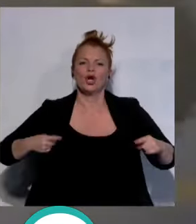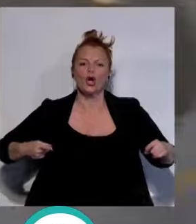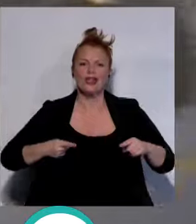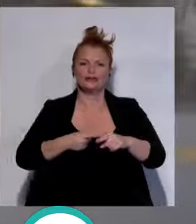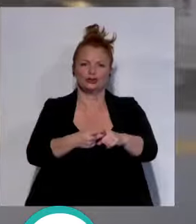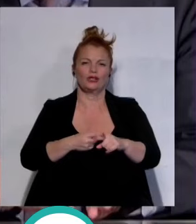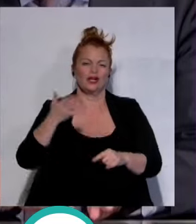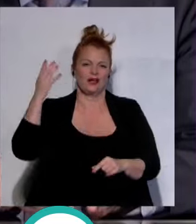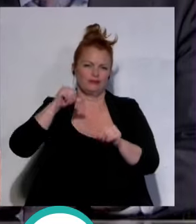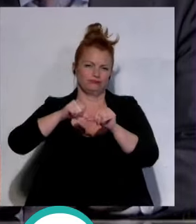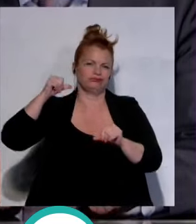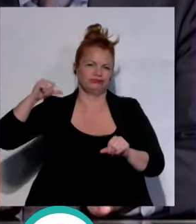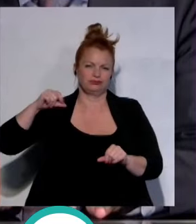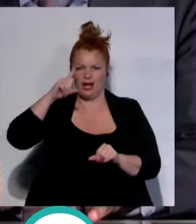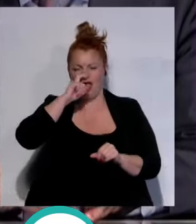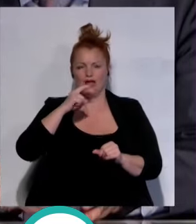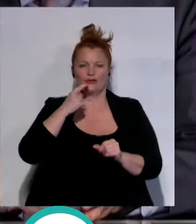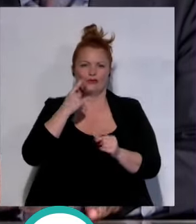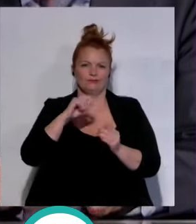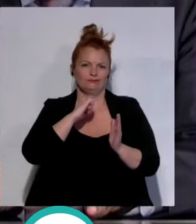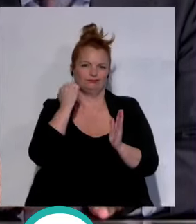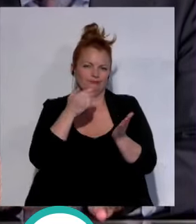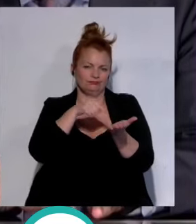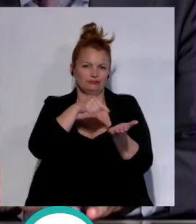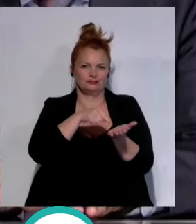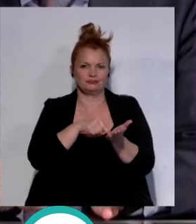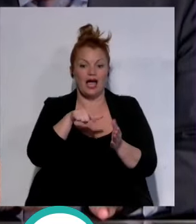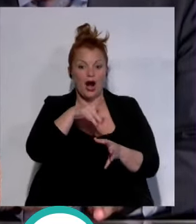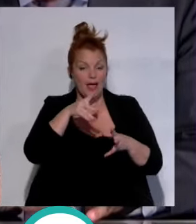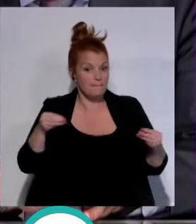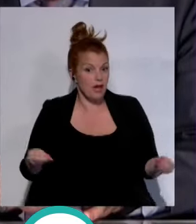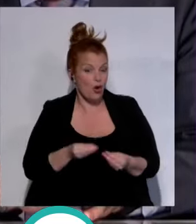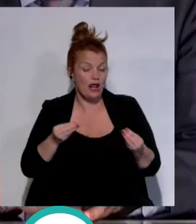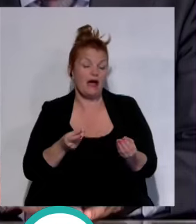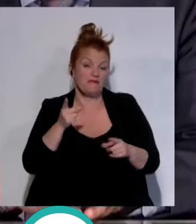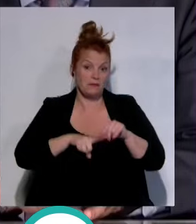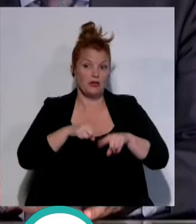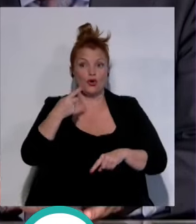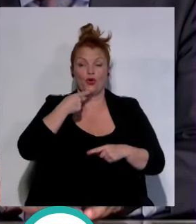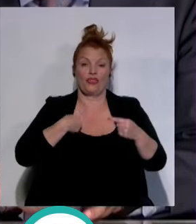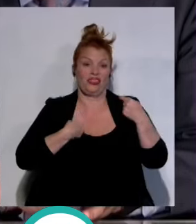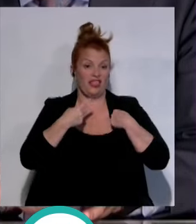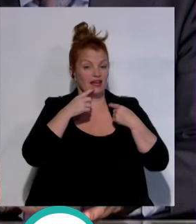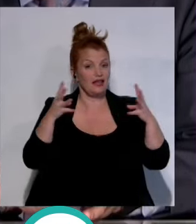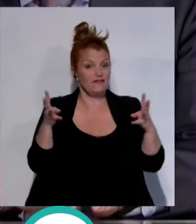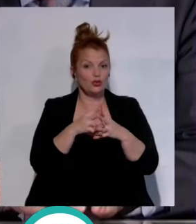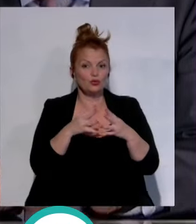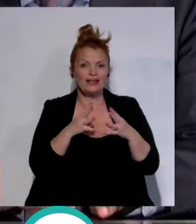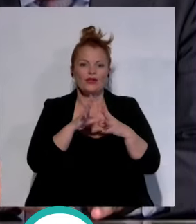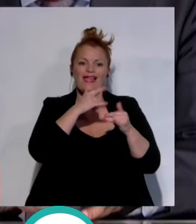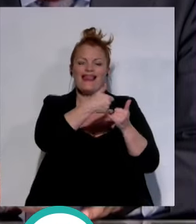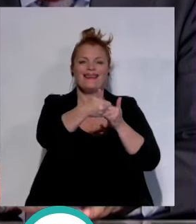de hace unos años. Por lo tanto, si antes era posible, ahora que se han mejorado, según nos dicen, las infraestructuras de